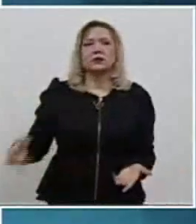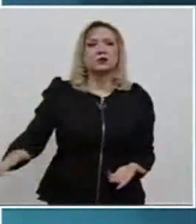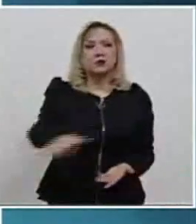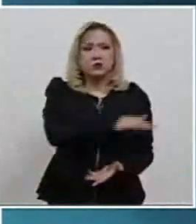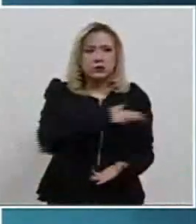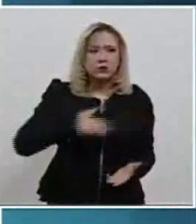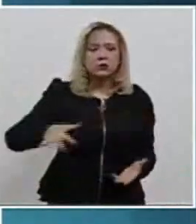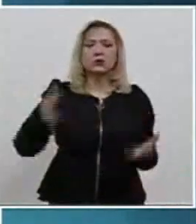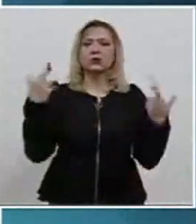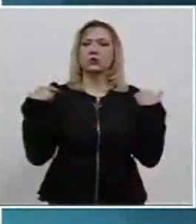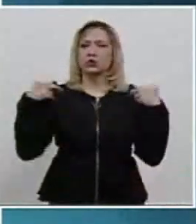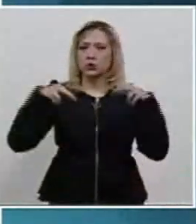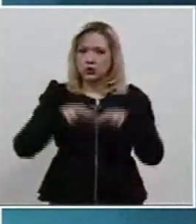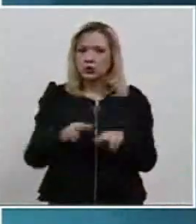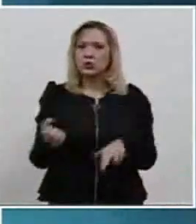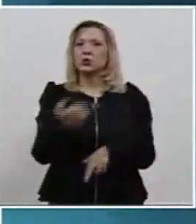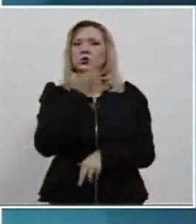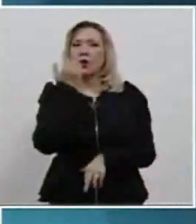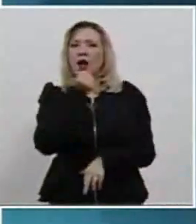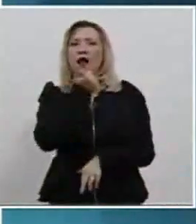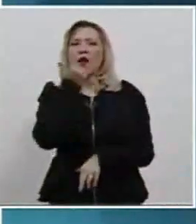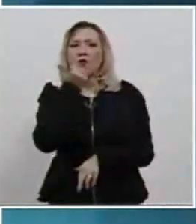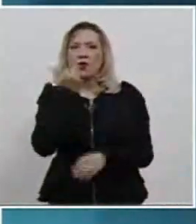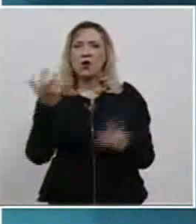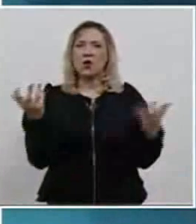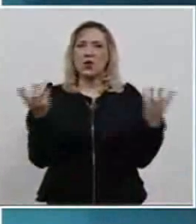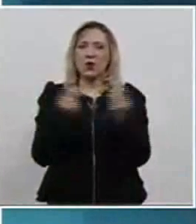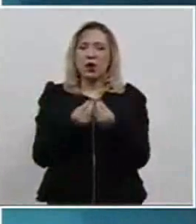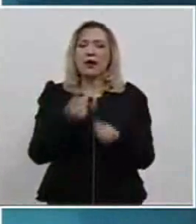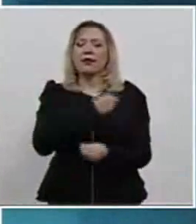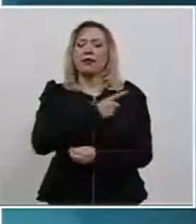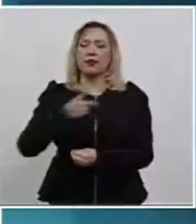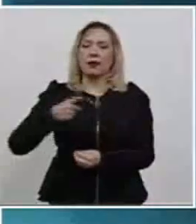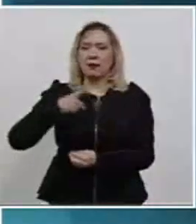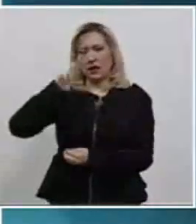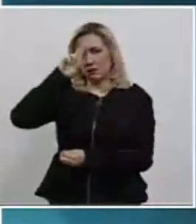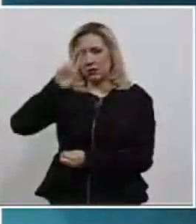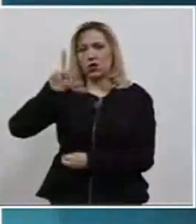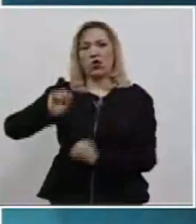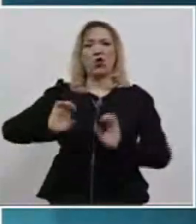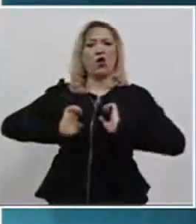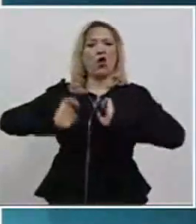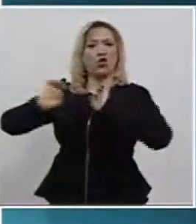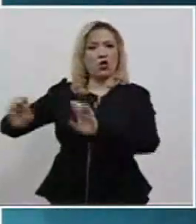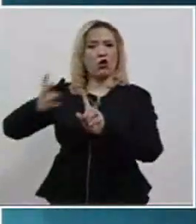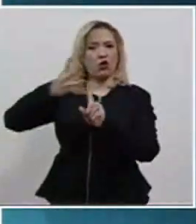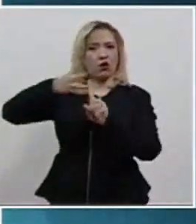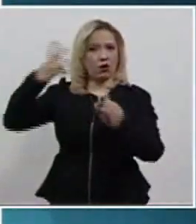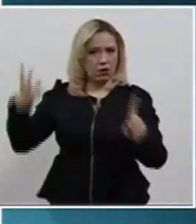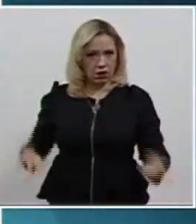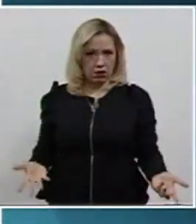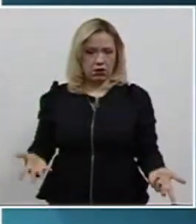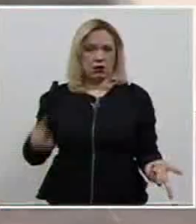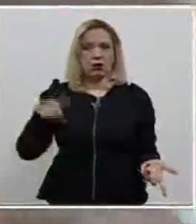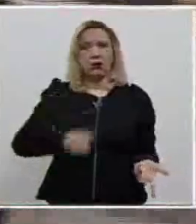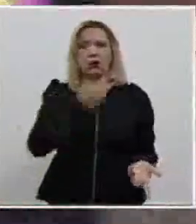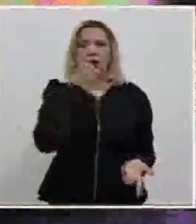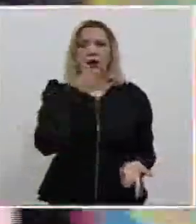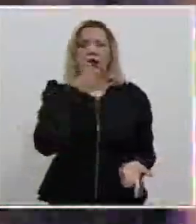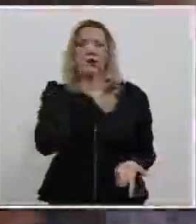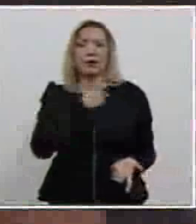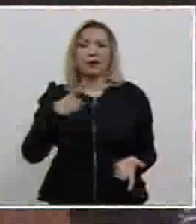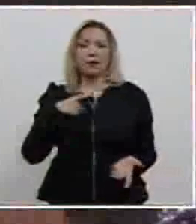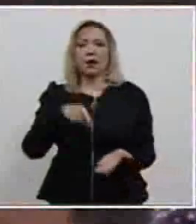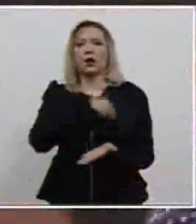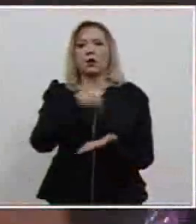profesores y autoridades del plantel, lenguaje y actitudes transfóbicas, la obligación de que el colegio cuente con zonas seguras en